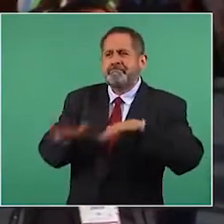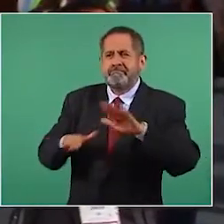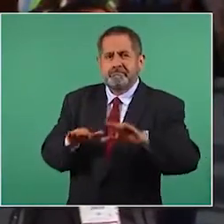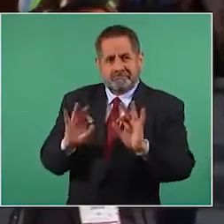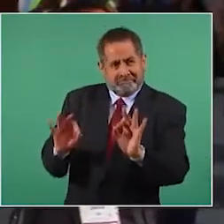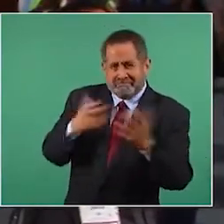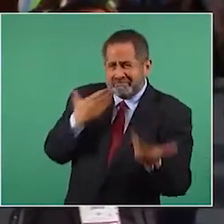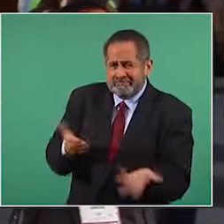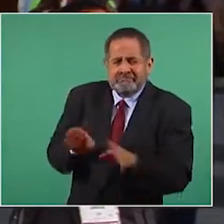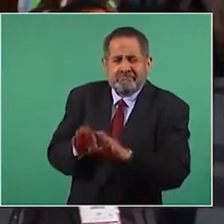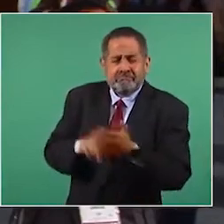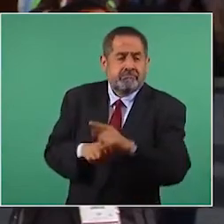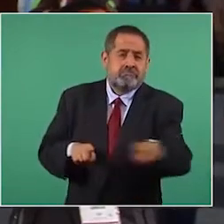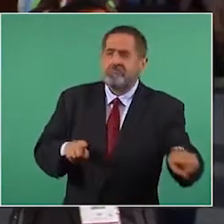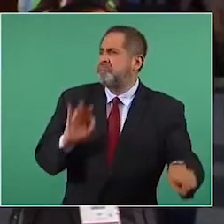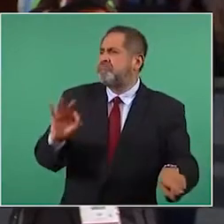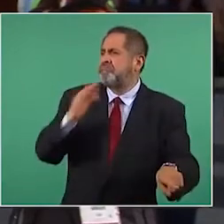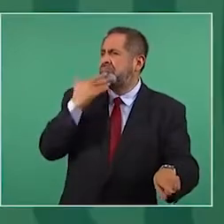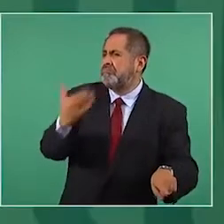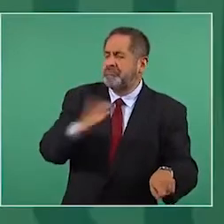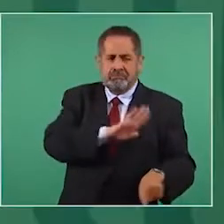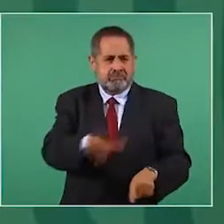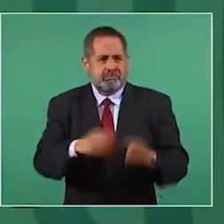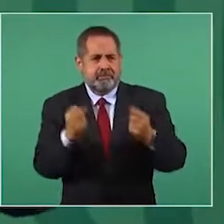decir eso a los familiares de las víctimas?